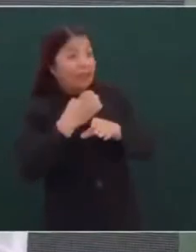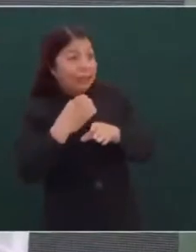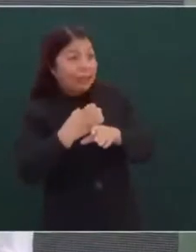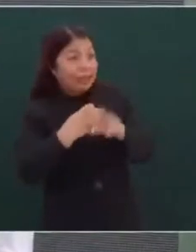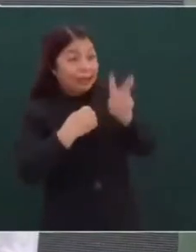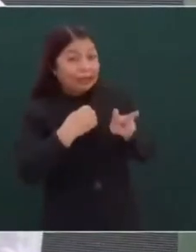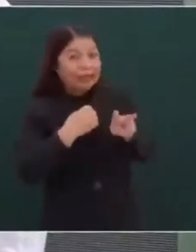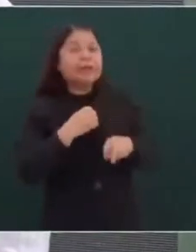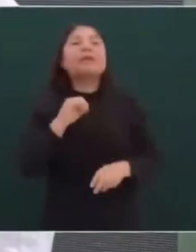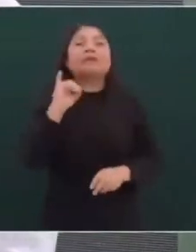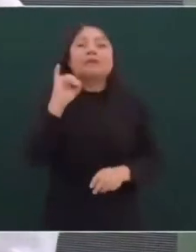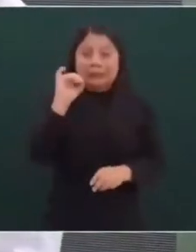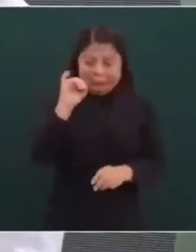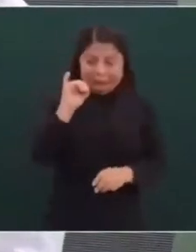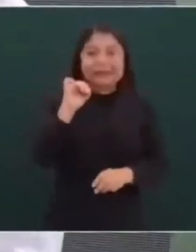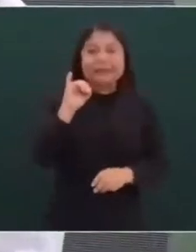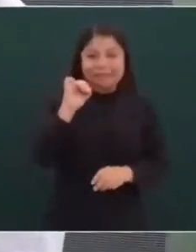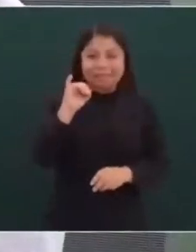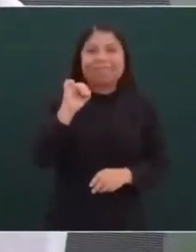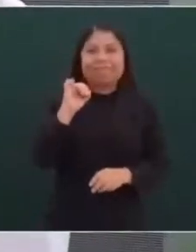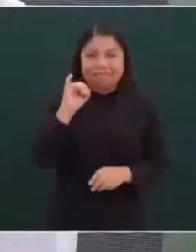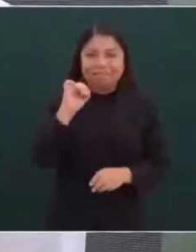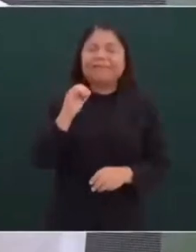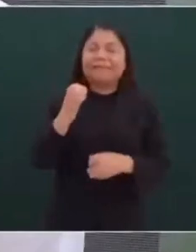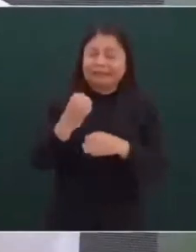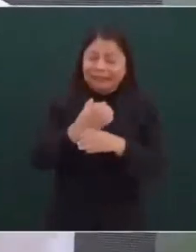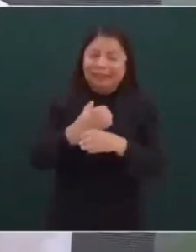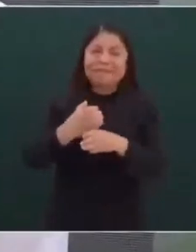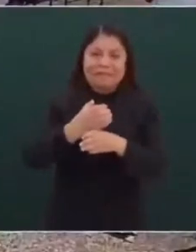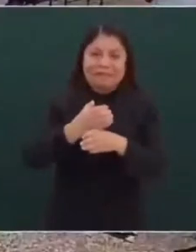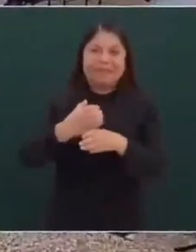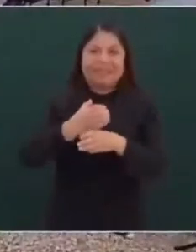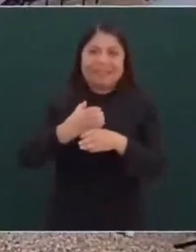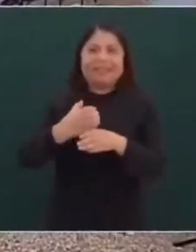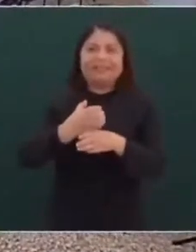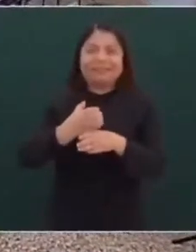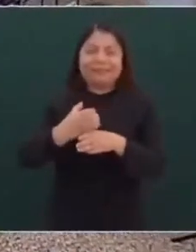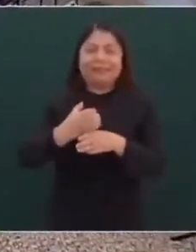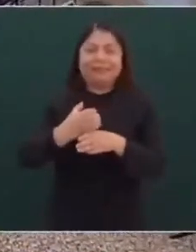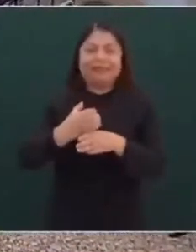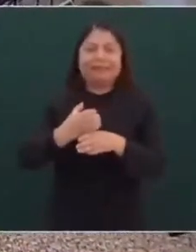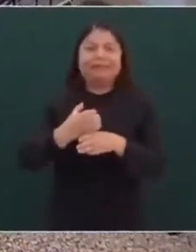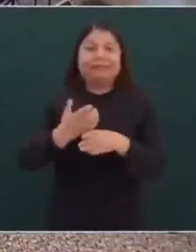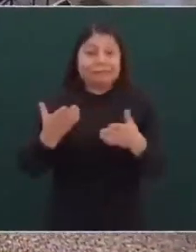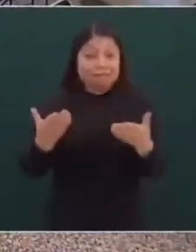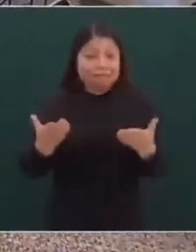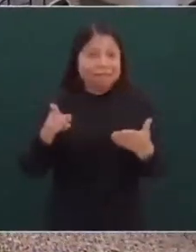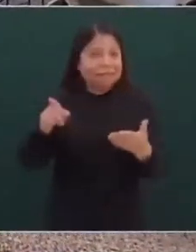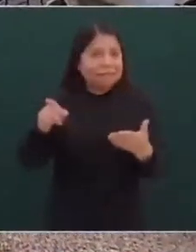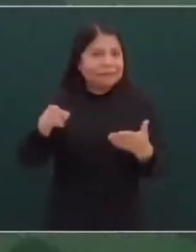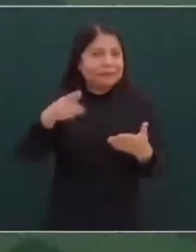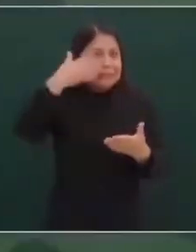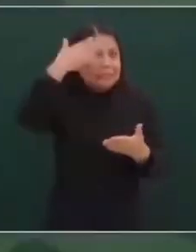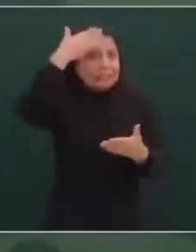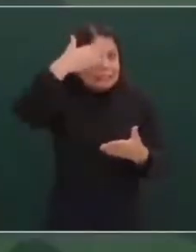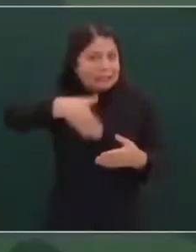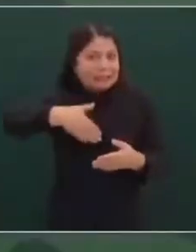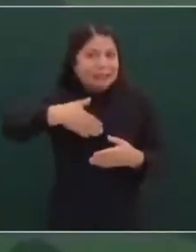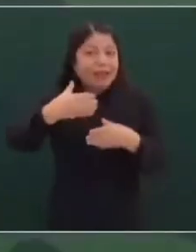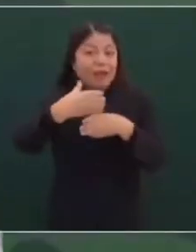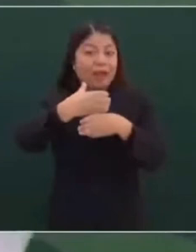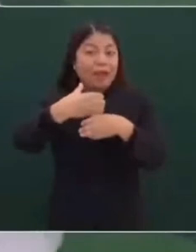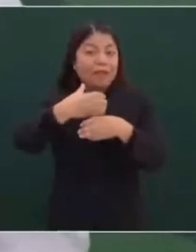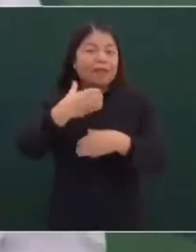Sí, le digo, el café. O sea, estaba muy seguro. Luego me enteré